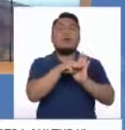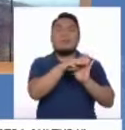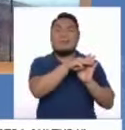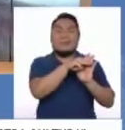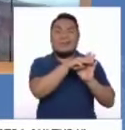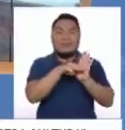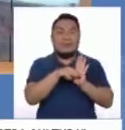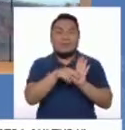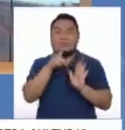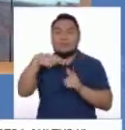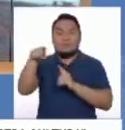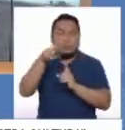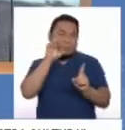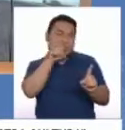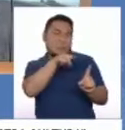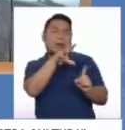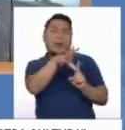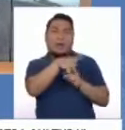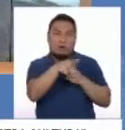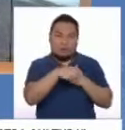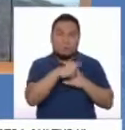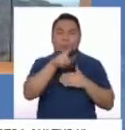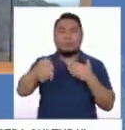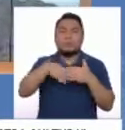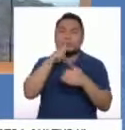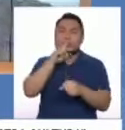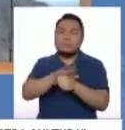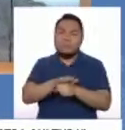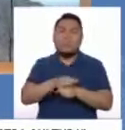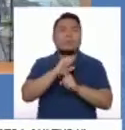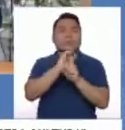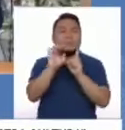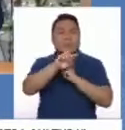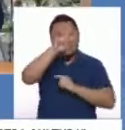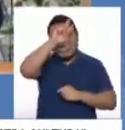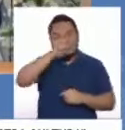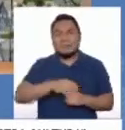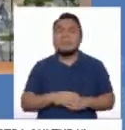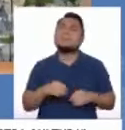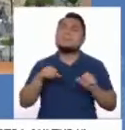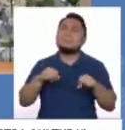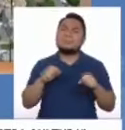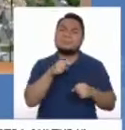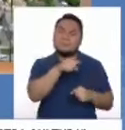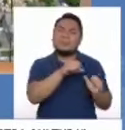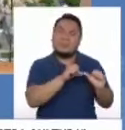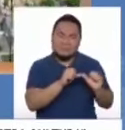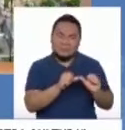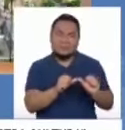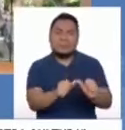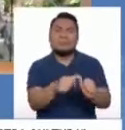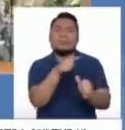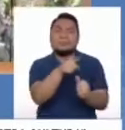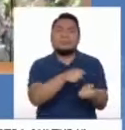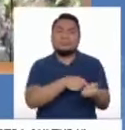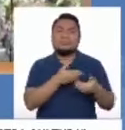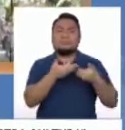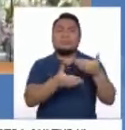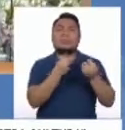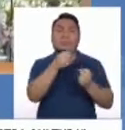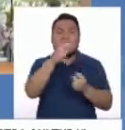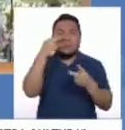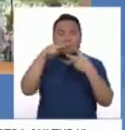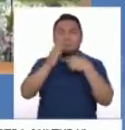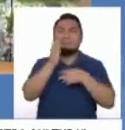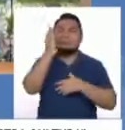el trabajo de todos quienes estamos comprometidos con la cultura peruana. Claro que sí, ministro, sobre todo queda su legado, porque hablamos de lo visionario que era